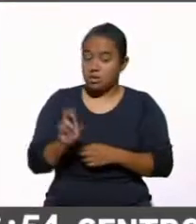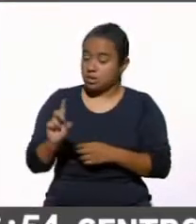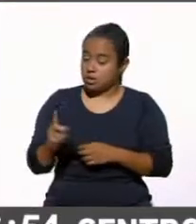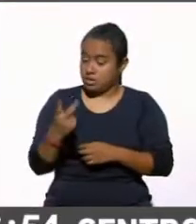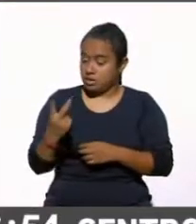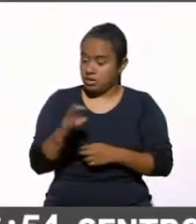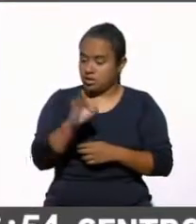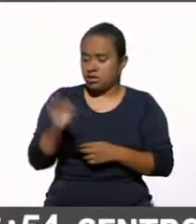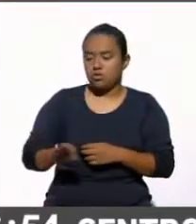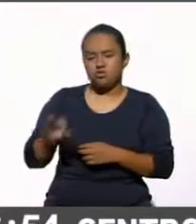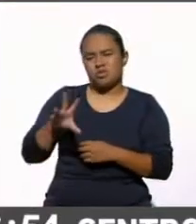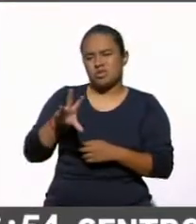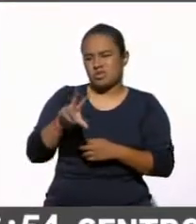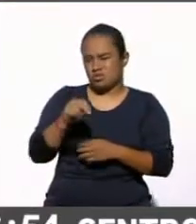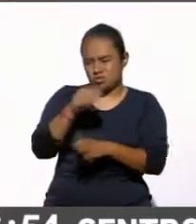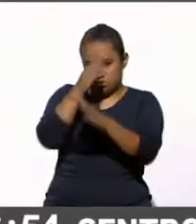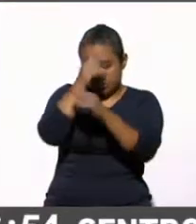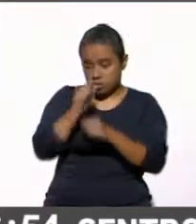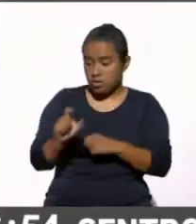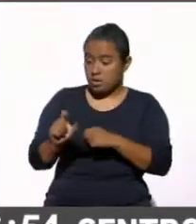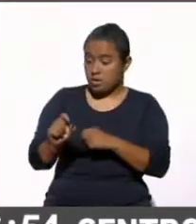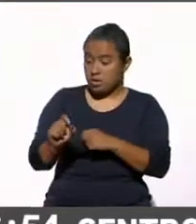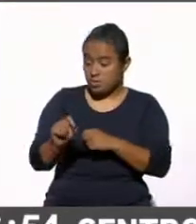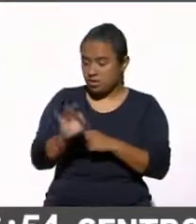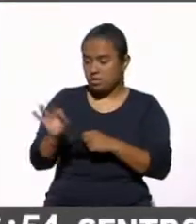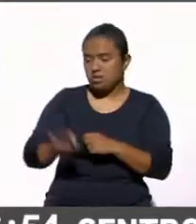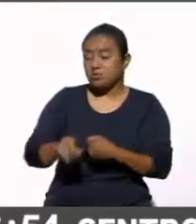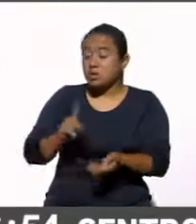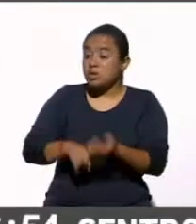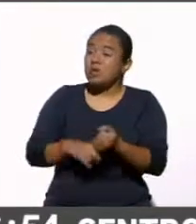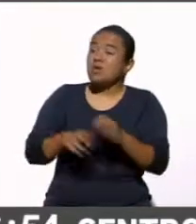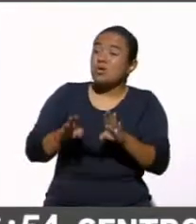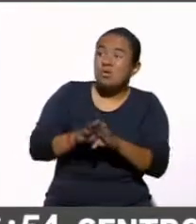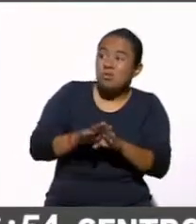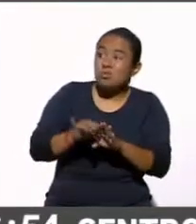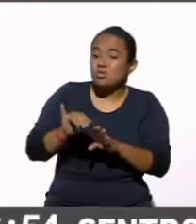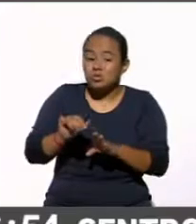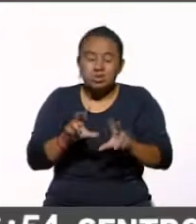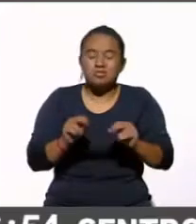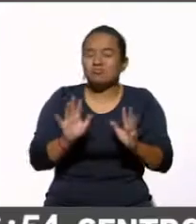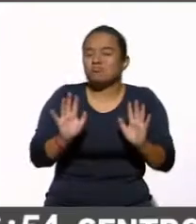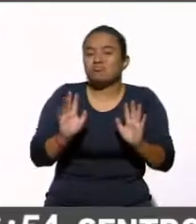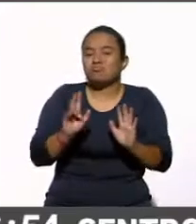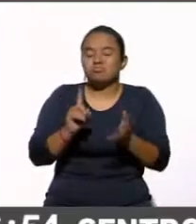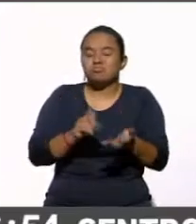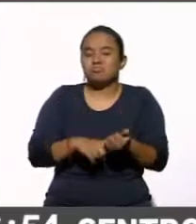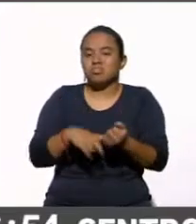% estaba en desacuerdo y otro 20% no tenía una opinión clara sobre el tema.